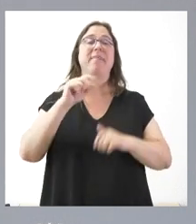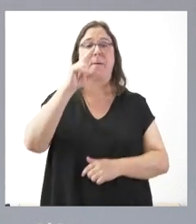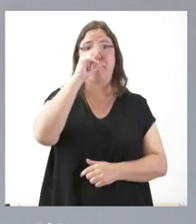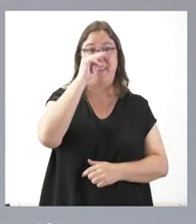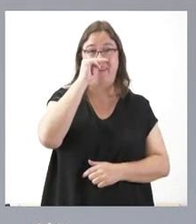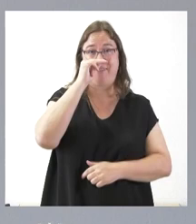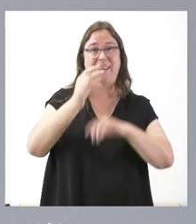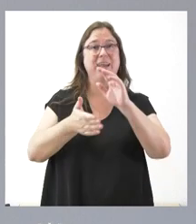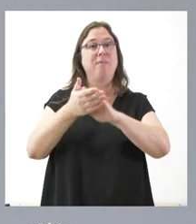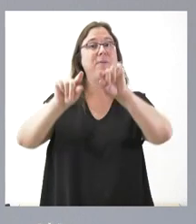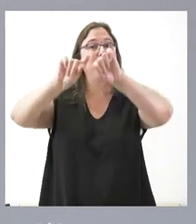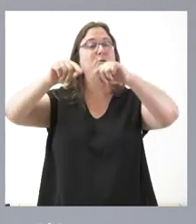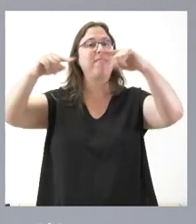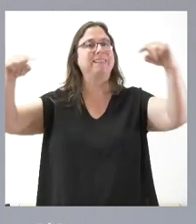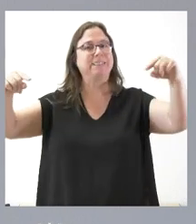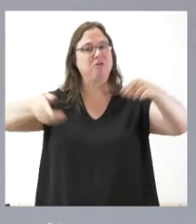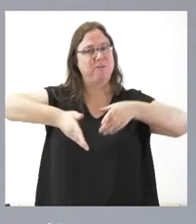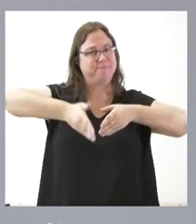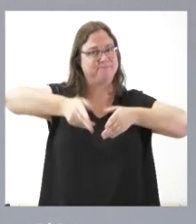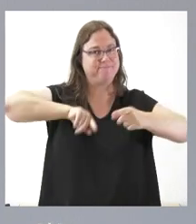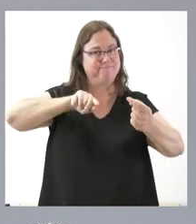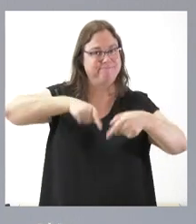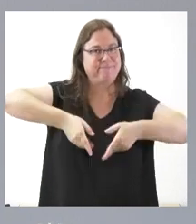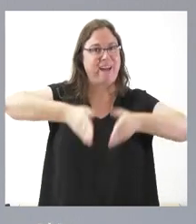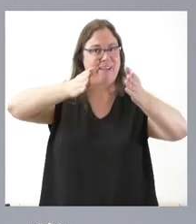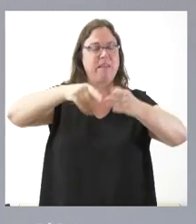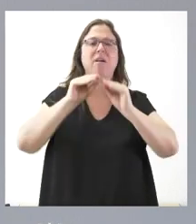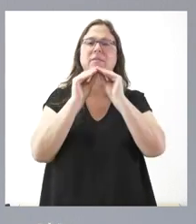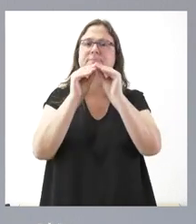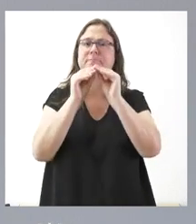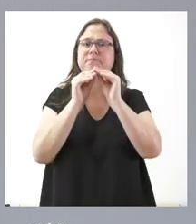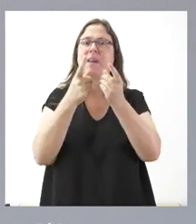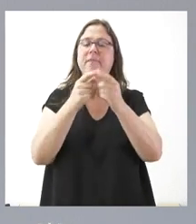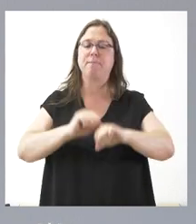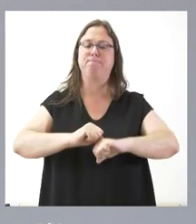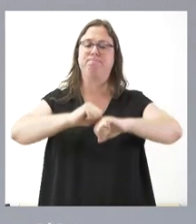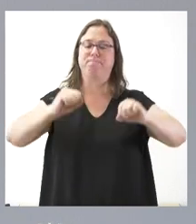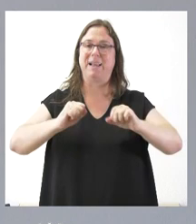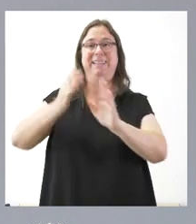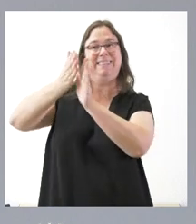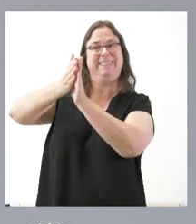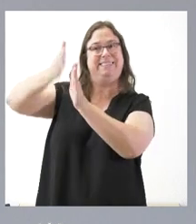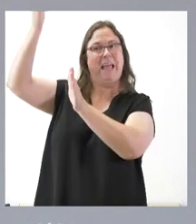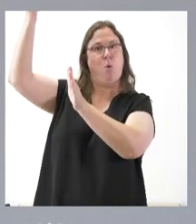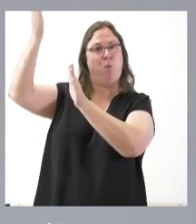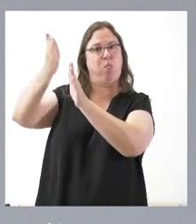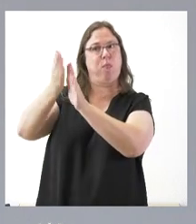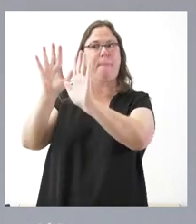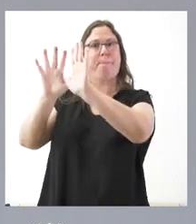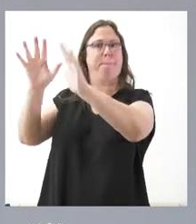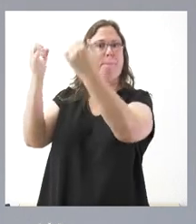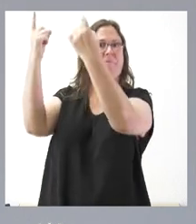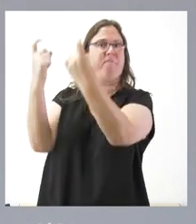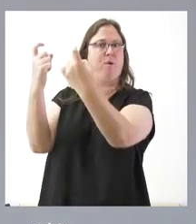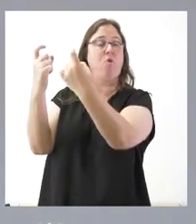el límite de la provincia de Segovia. Esta actuación contempla también la consolidación del talud Anejo como consecuencia